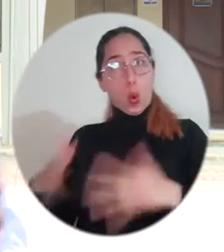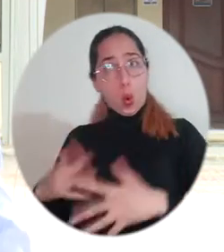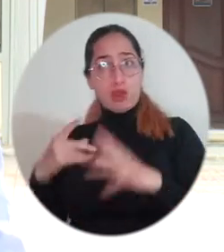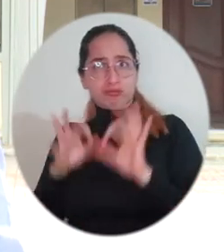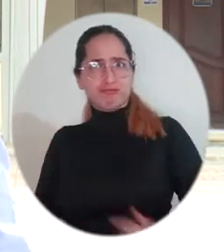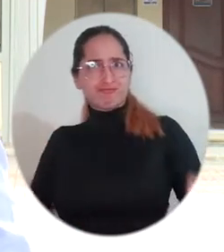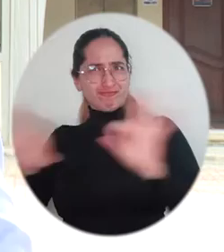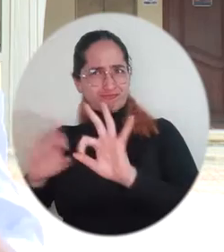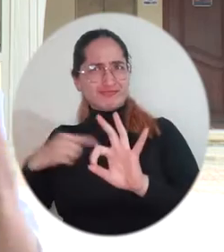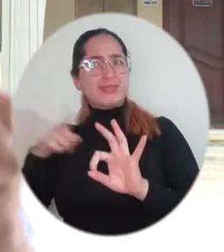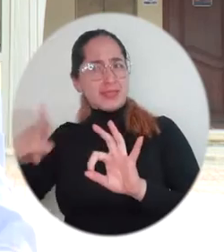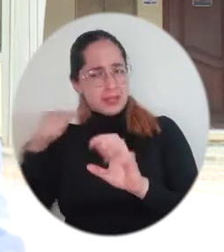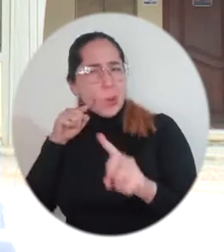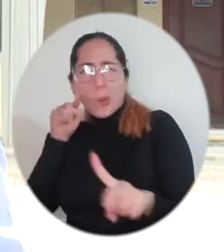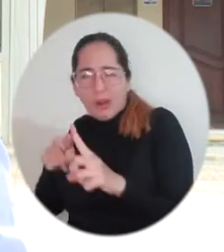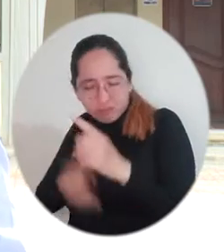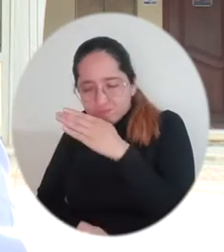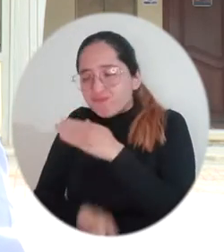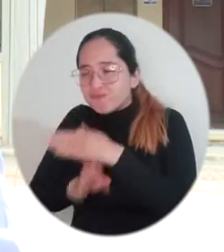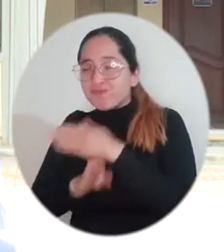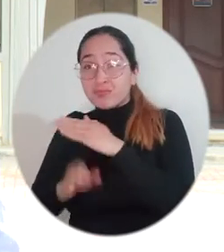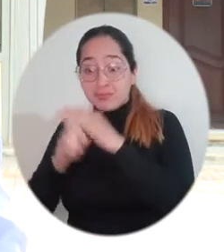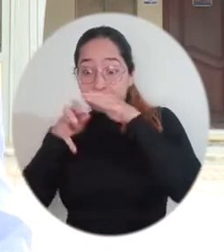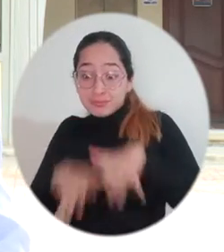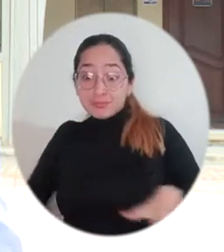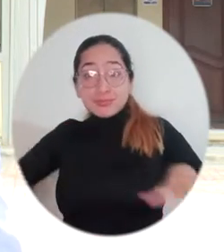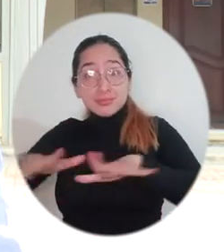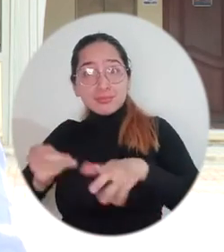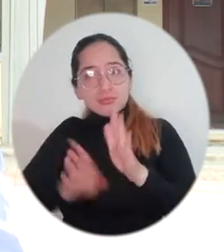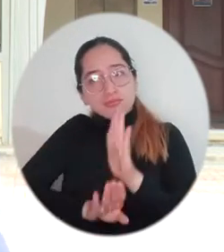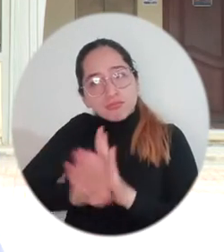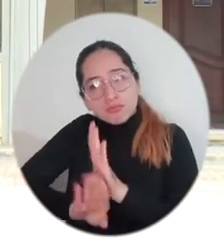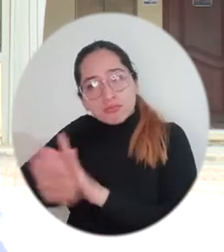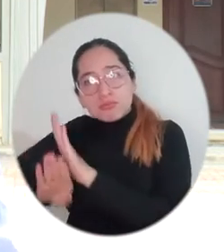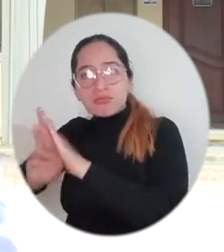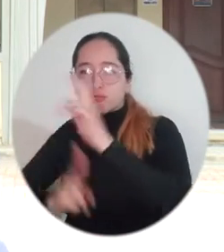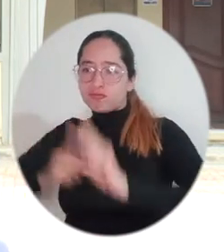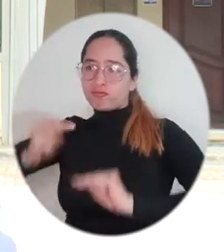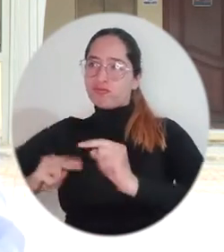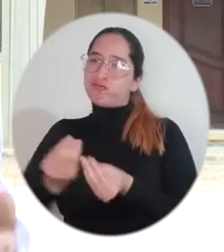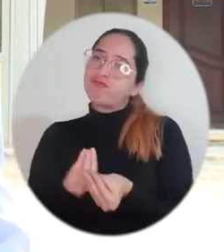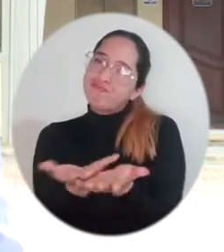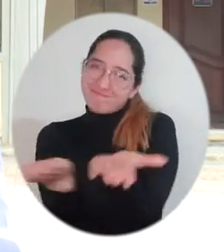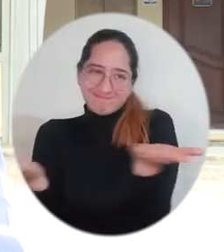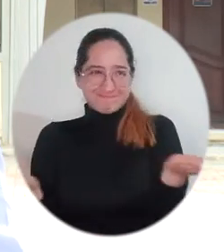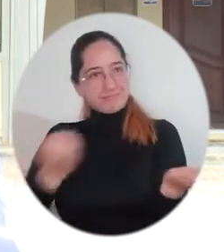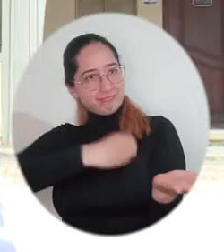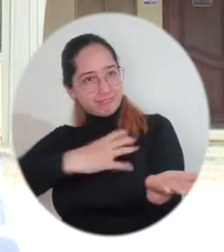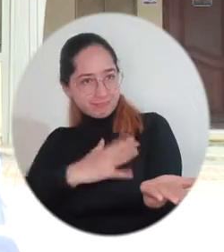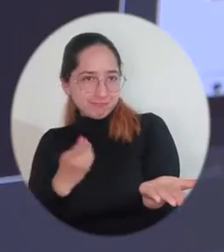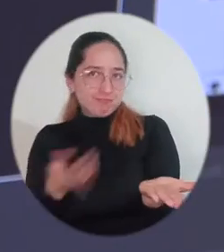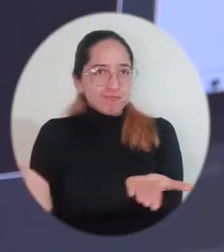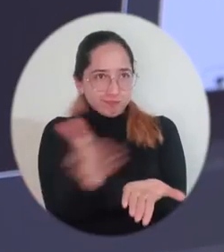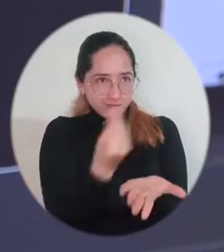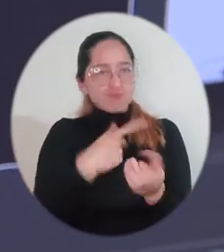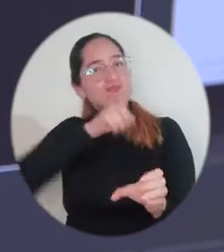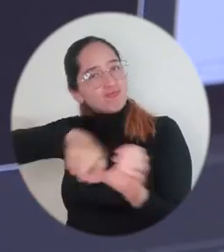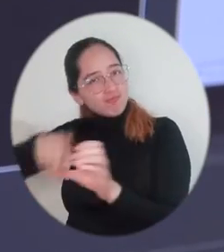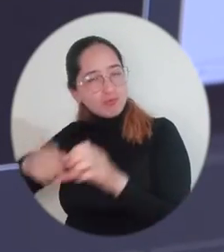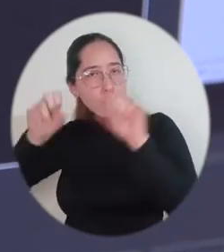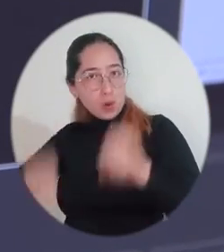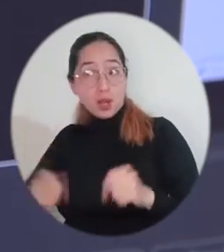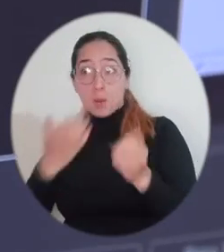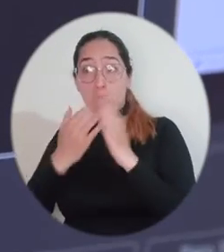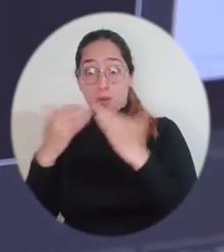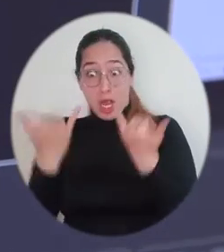y necesaria para seguir avanzando en la construcción de un territorio que tenga la posibilidad de ofrecer oportunidades para todos. Esta